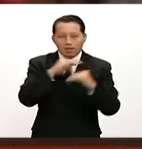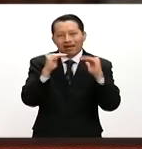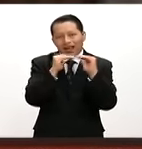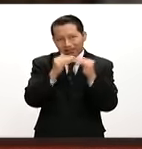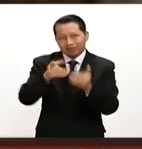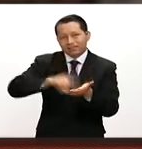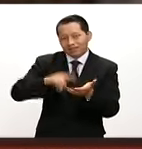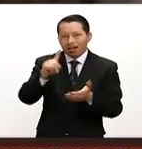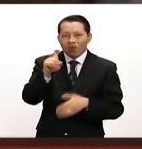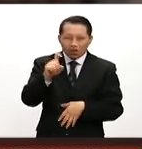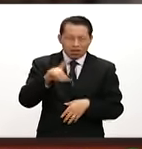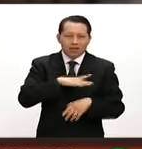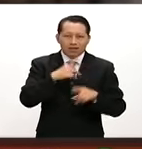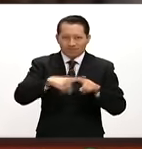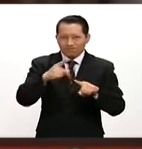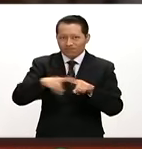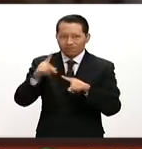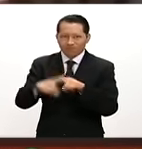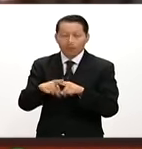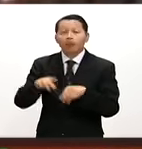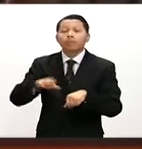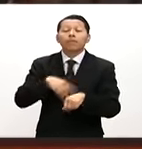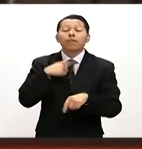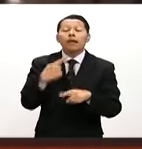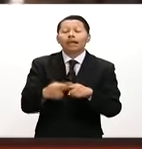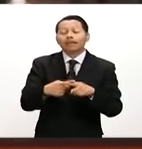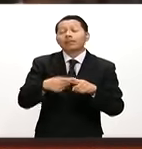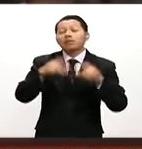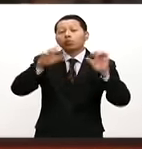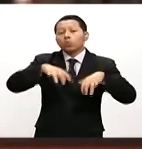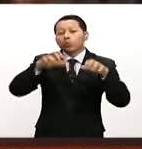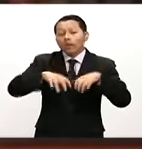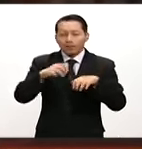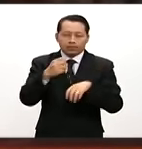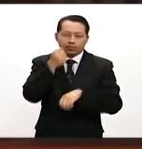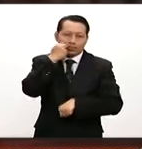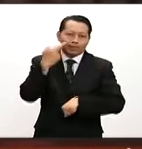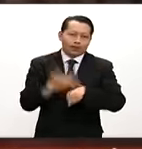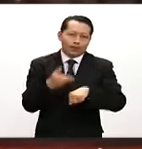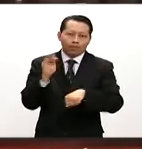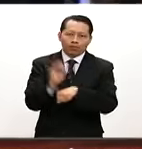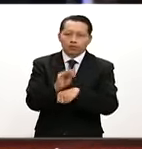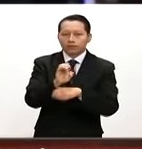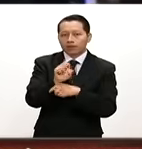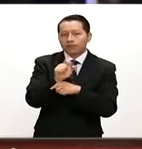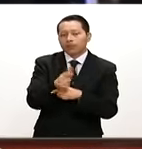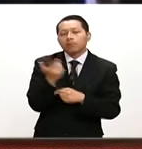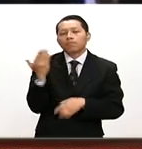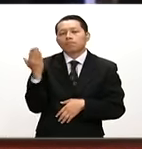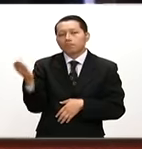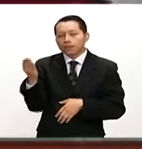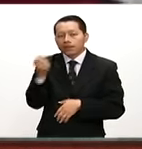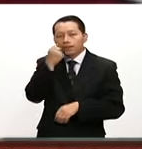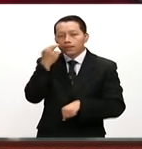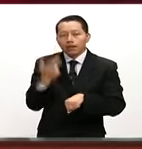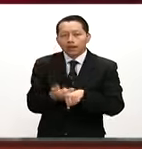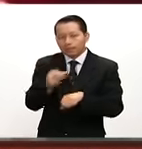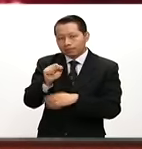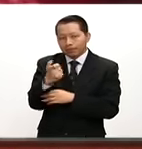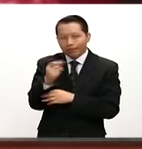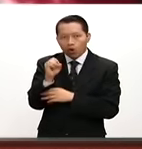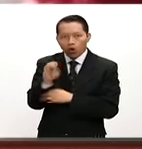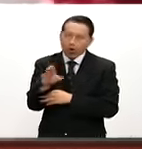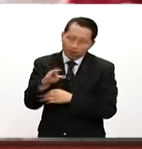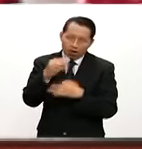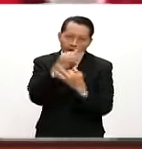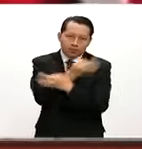estos hechos, ante estas lluvias, pues ya la Secretaría de Protección Civil del Estado está solicitando a la Secretaría de Gobernación la declaración